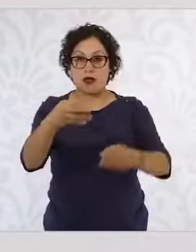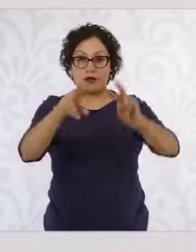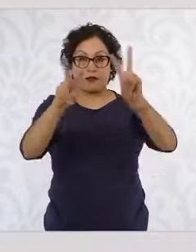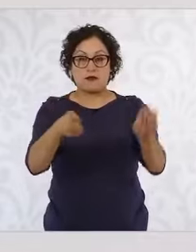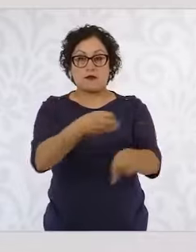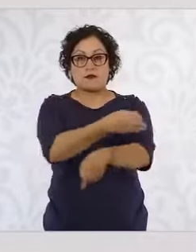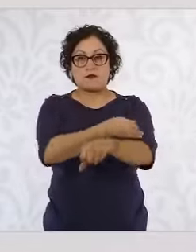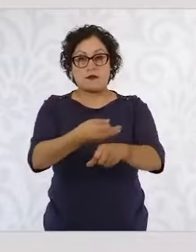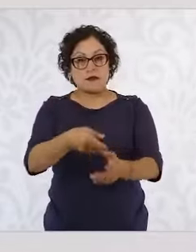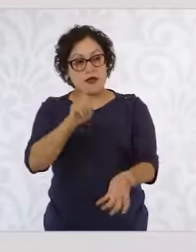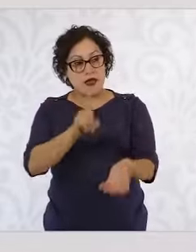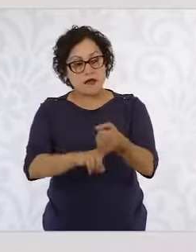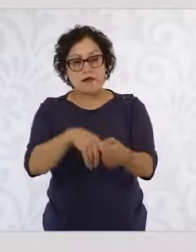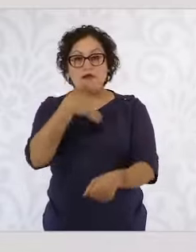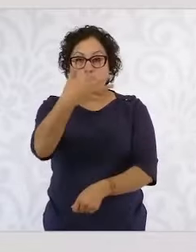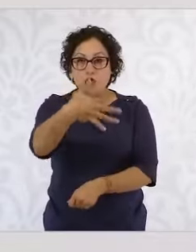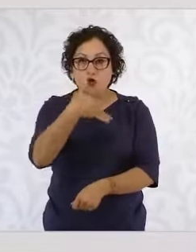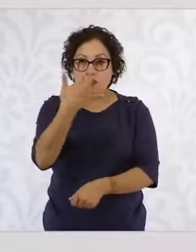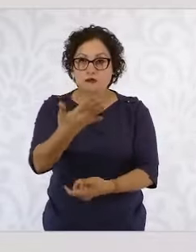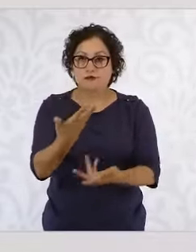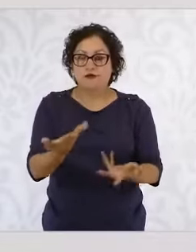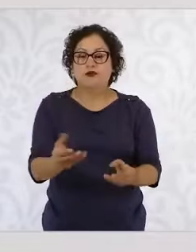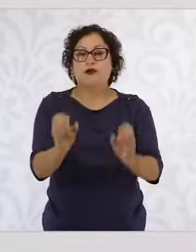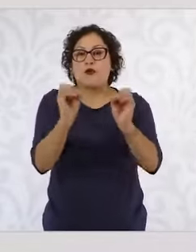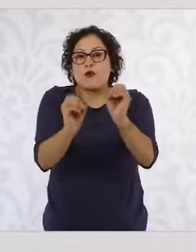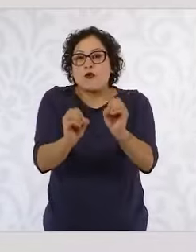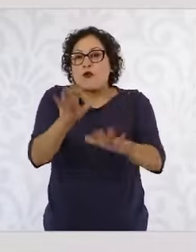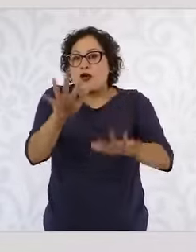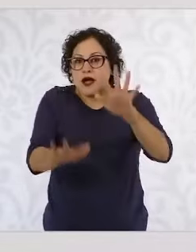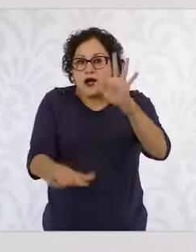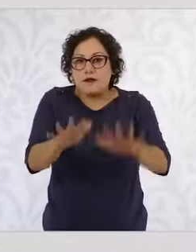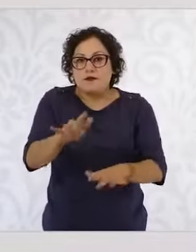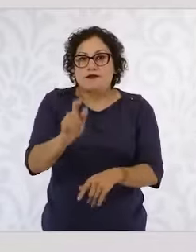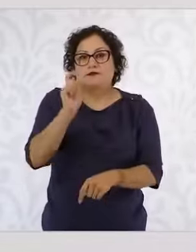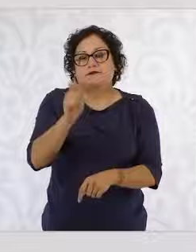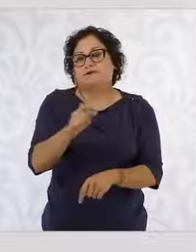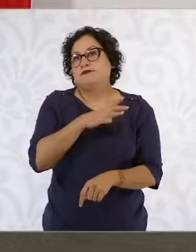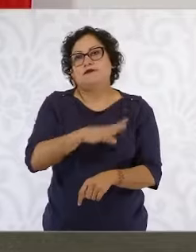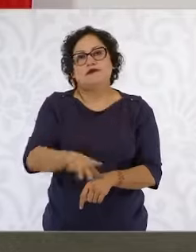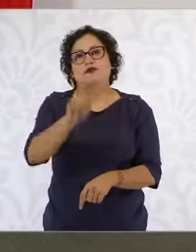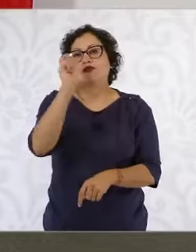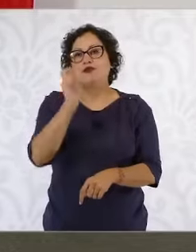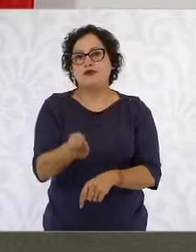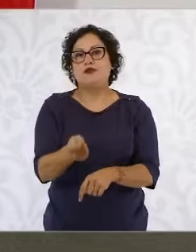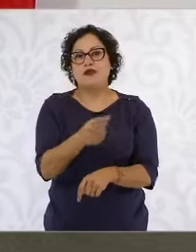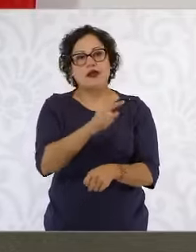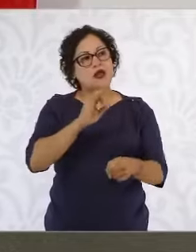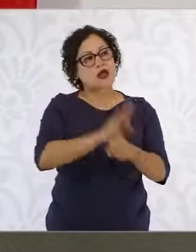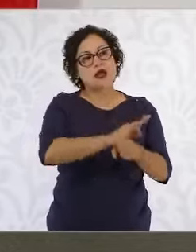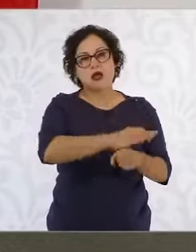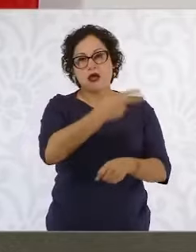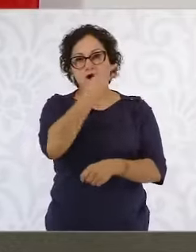increíblemente le dan el apoyo al hombre